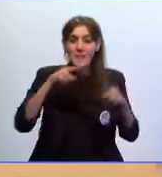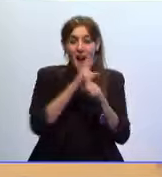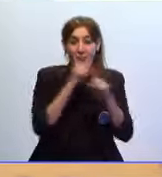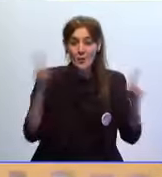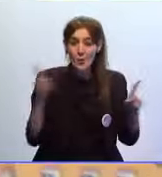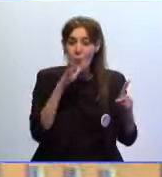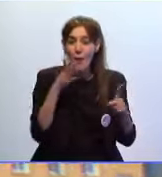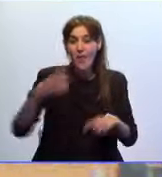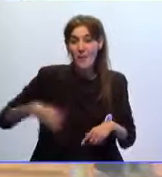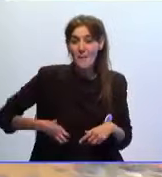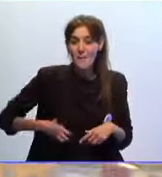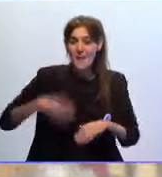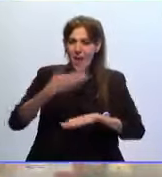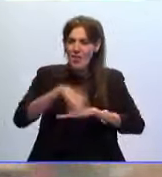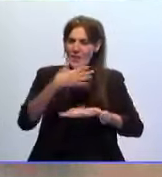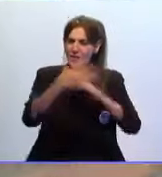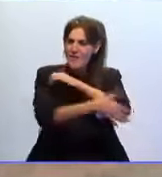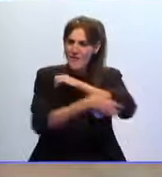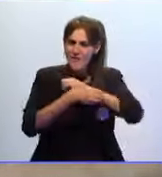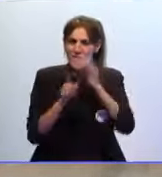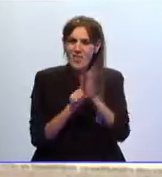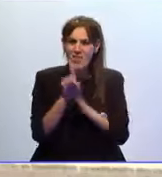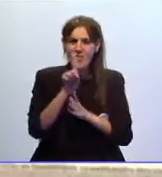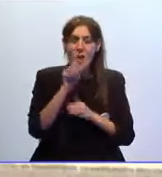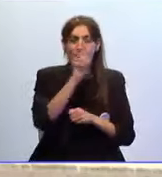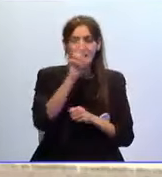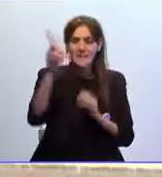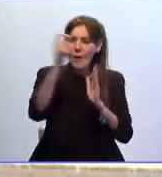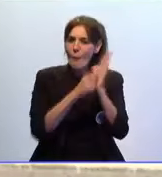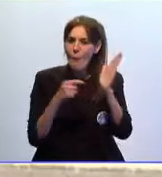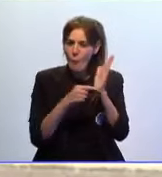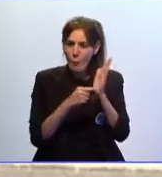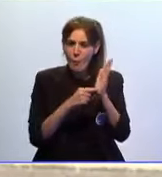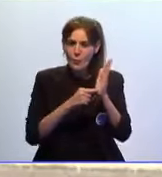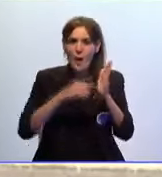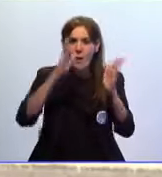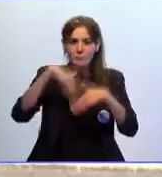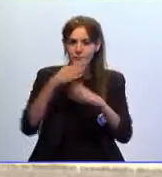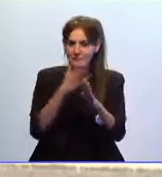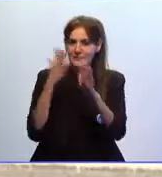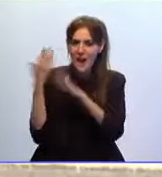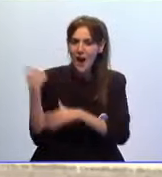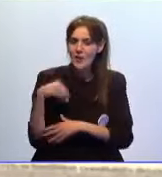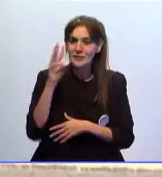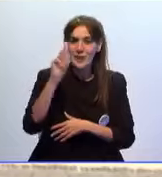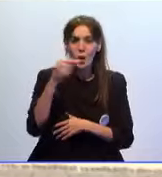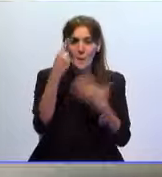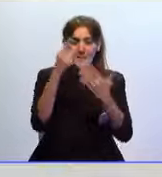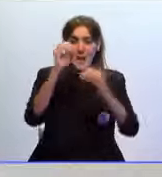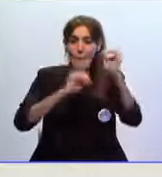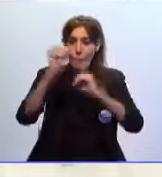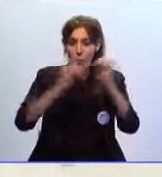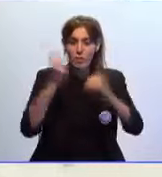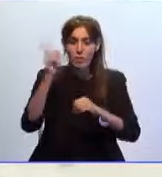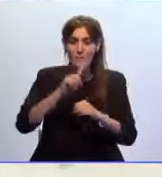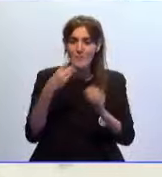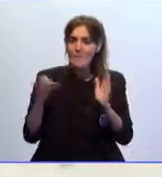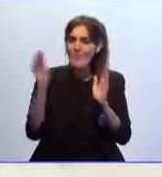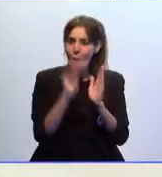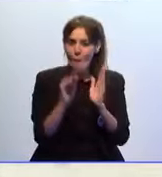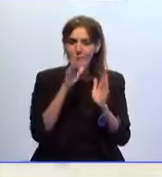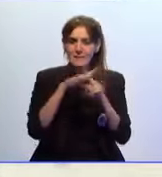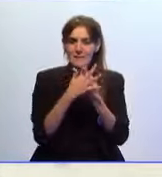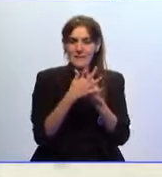por hogar en El Príncipe, la zona más pobre, creció 23 puntos durante la última década. 3,6 puntos más que en el